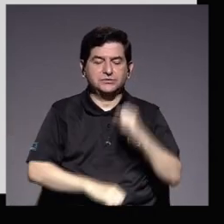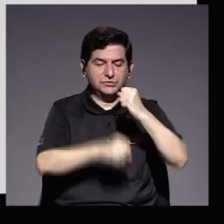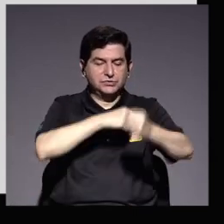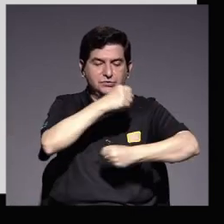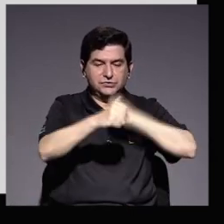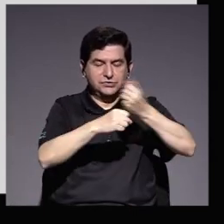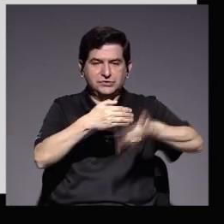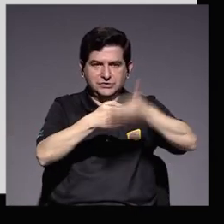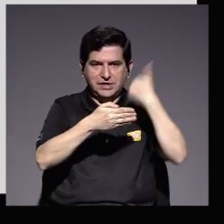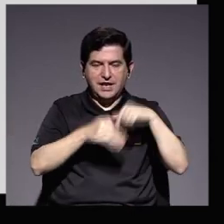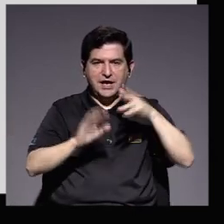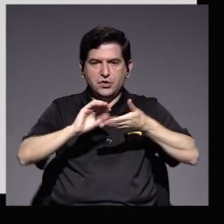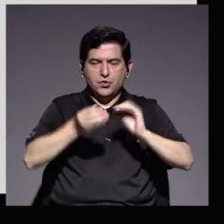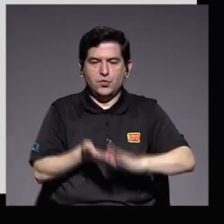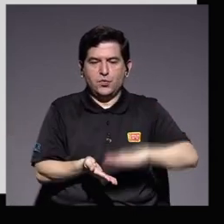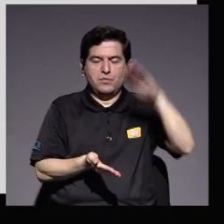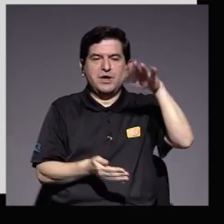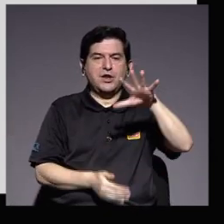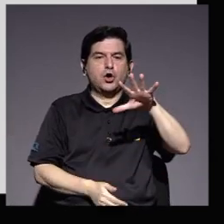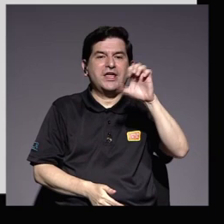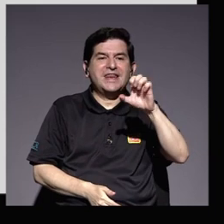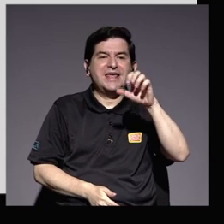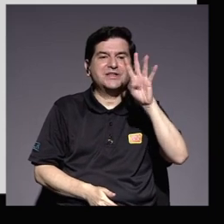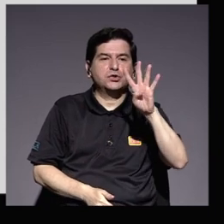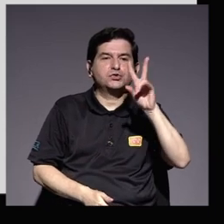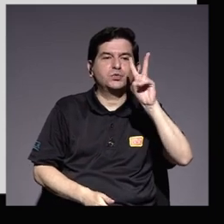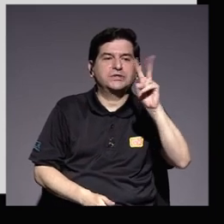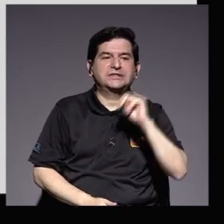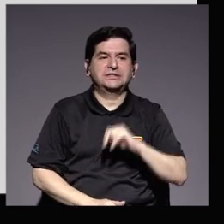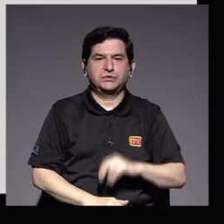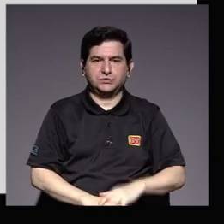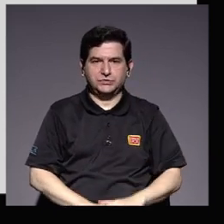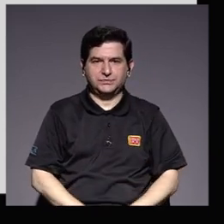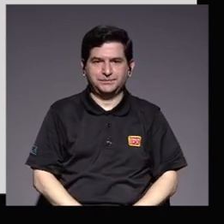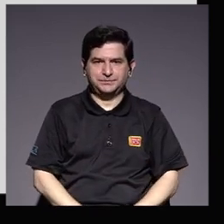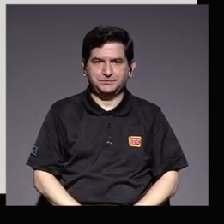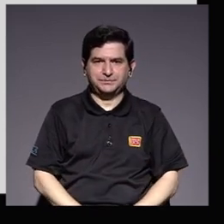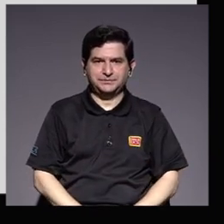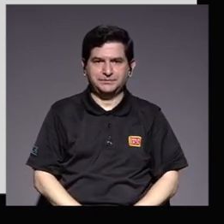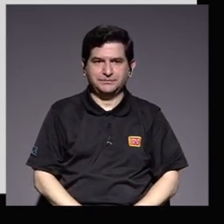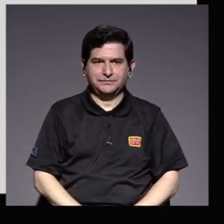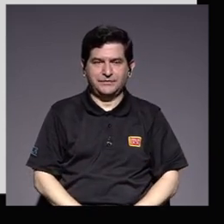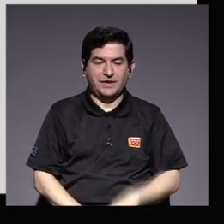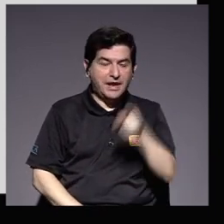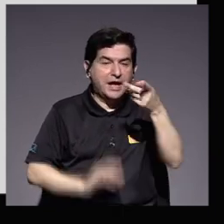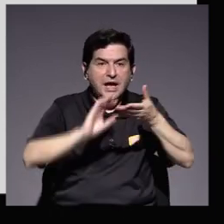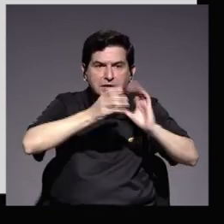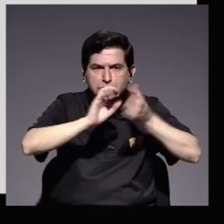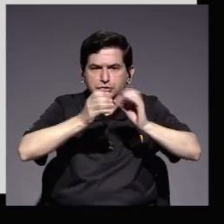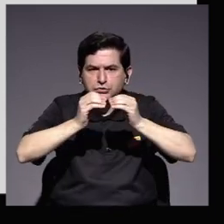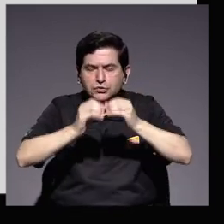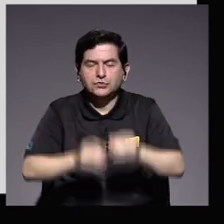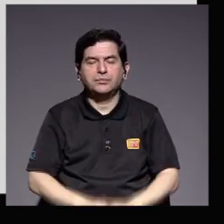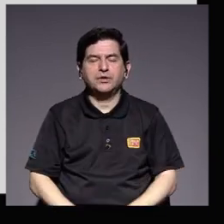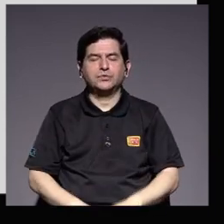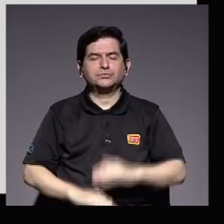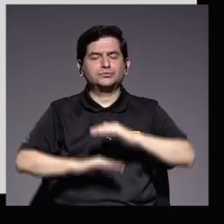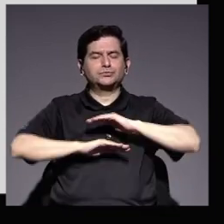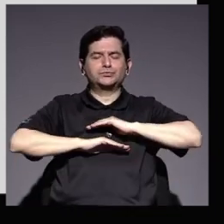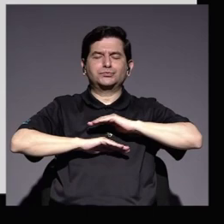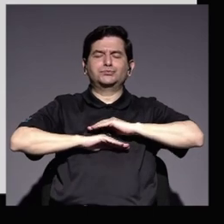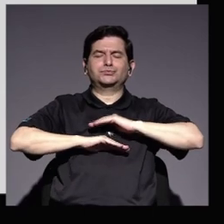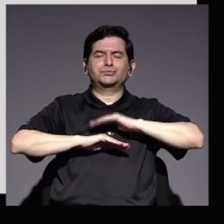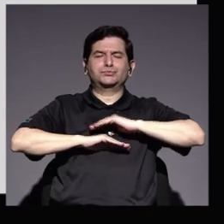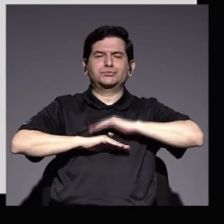anterior esta cantidad aumentó a 542 todos estos datos nos llenan de satisfacción